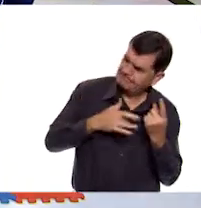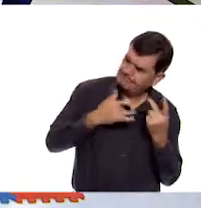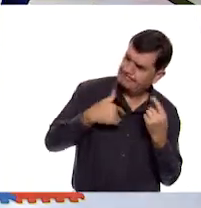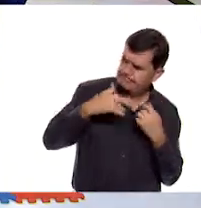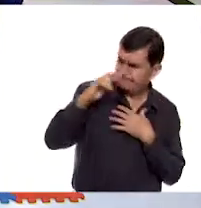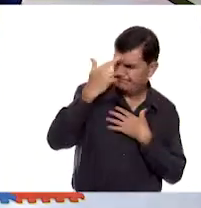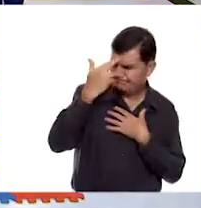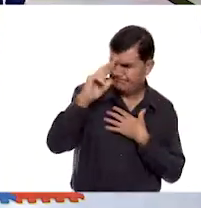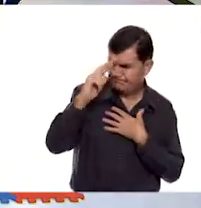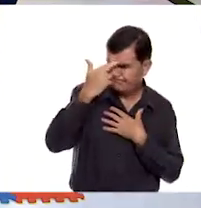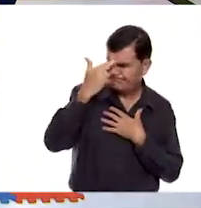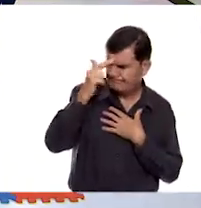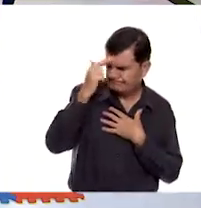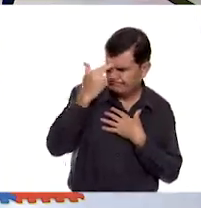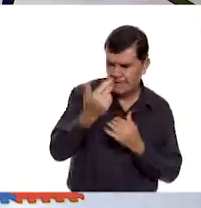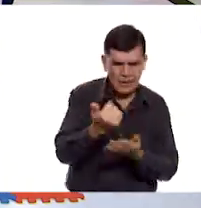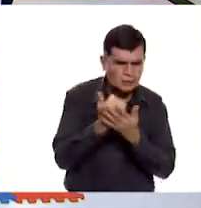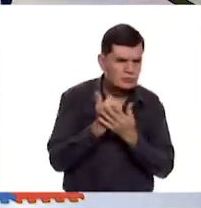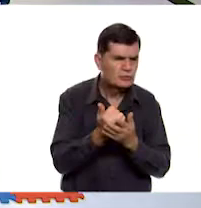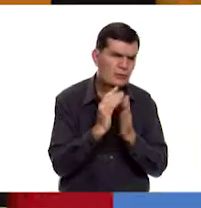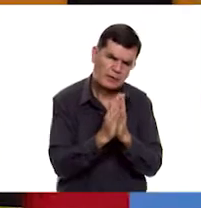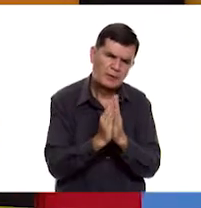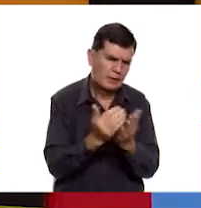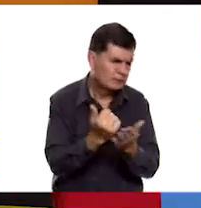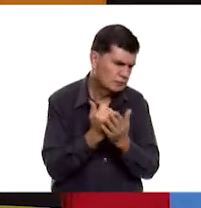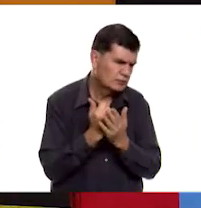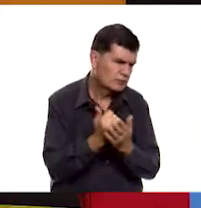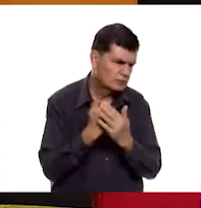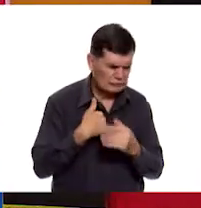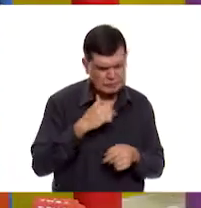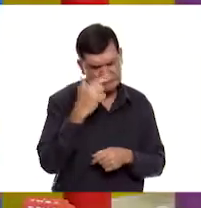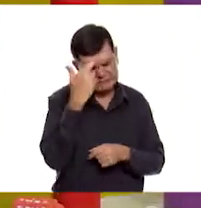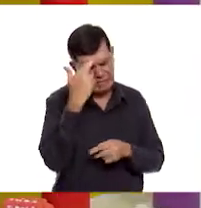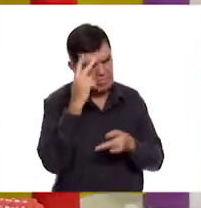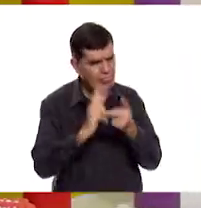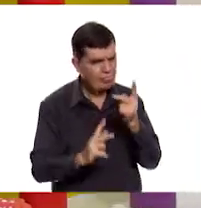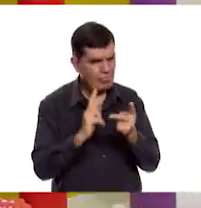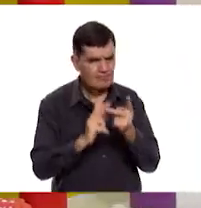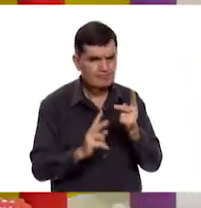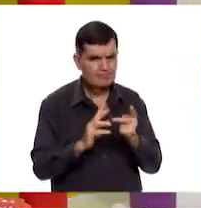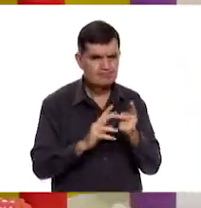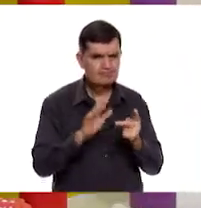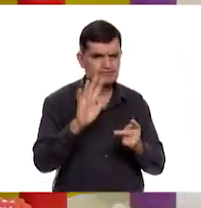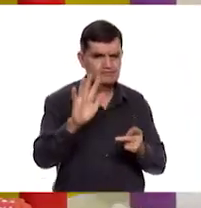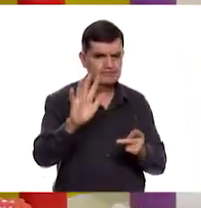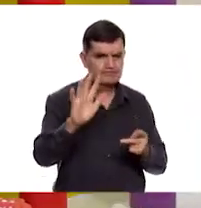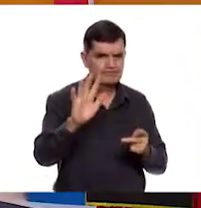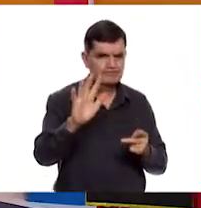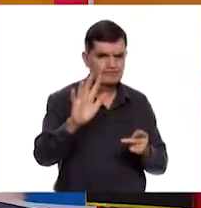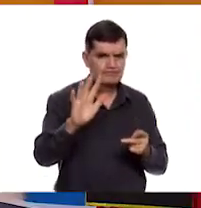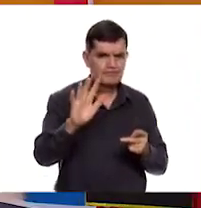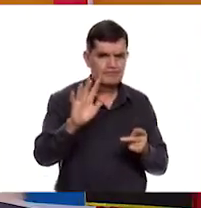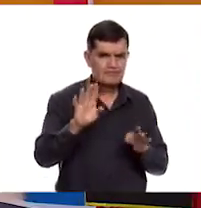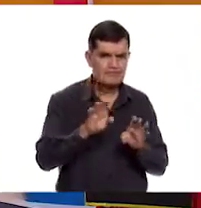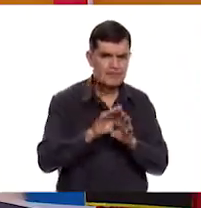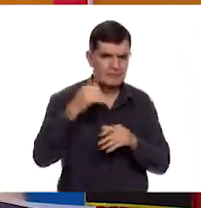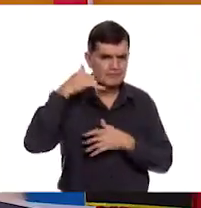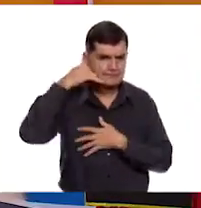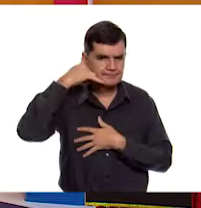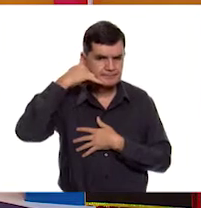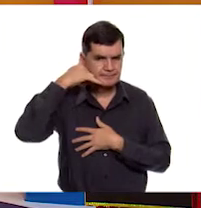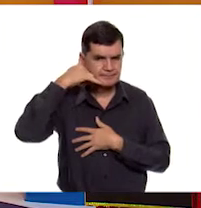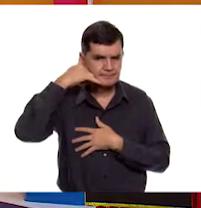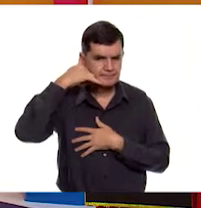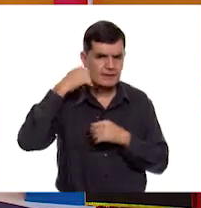recordar. No sé, ¿ustedes me pueden ayudar? Porque es que sí me acuerdo, pero espera. voy a acordar. Oye, me dicen, me están